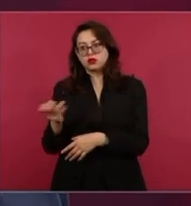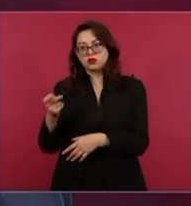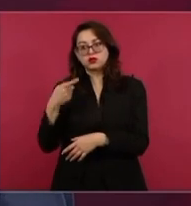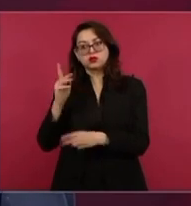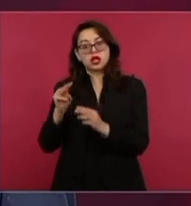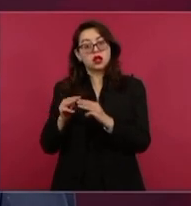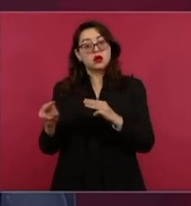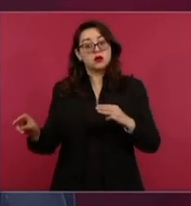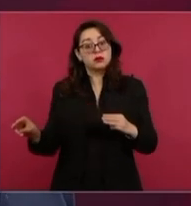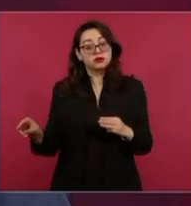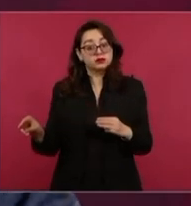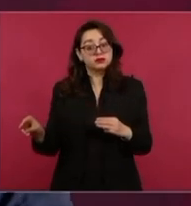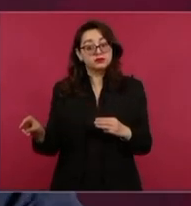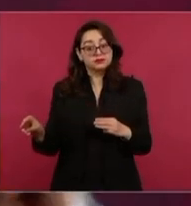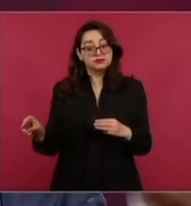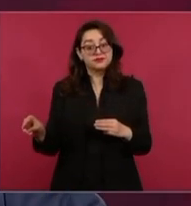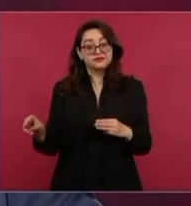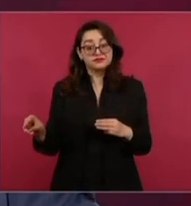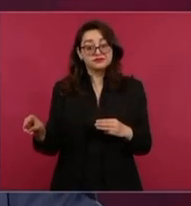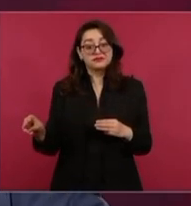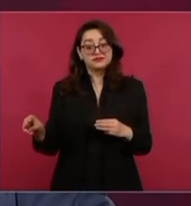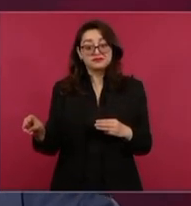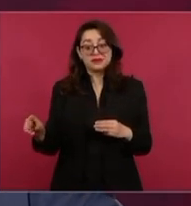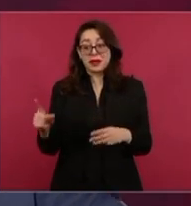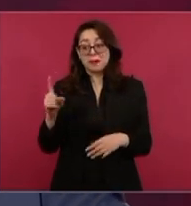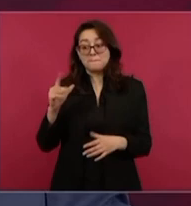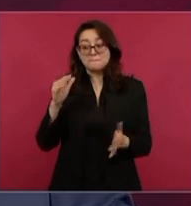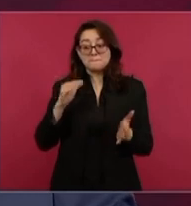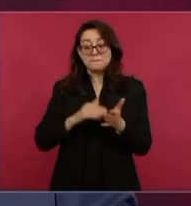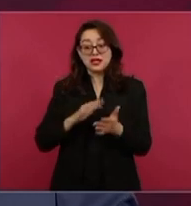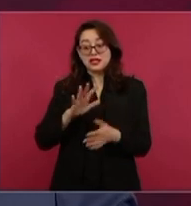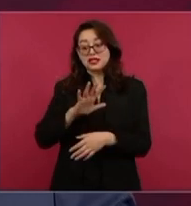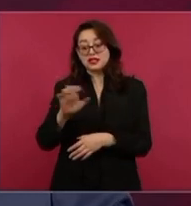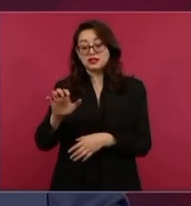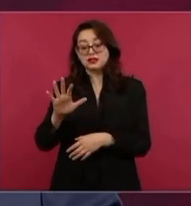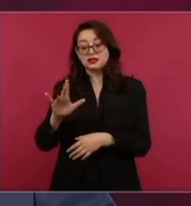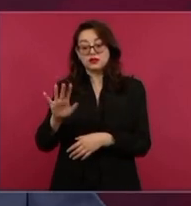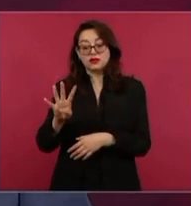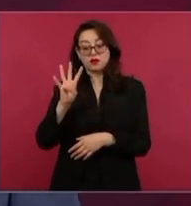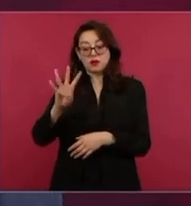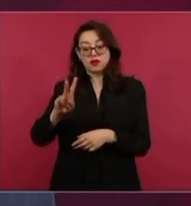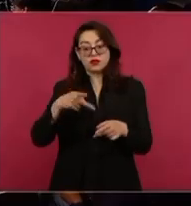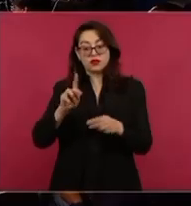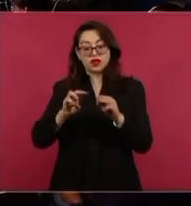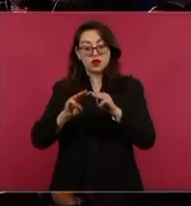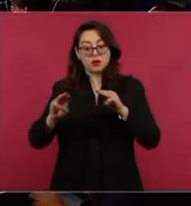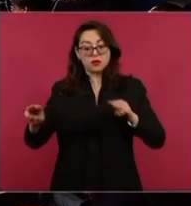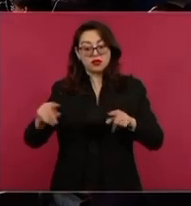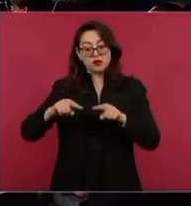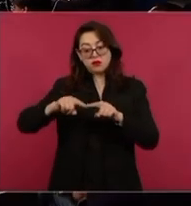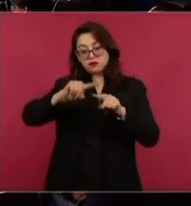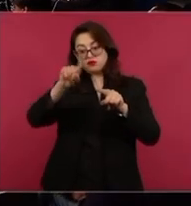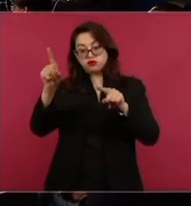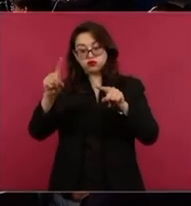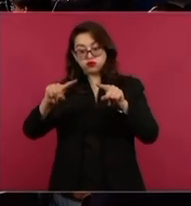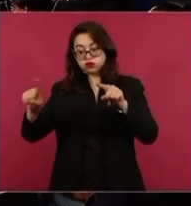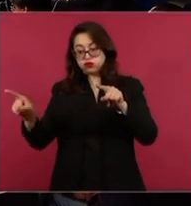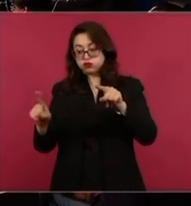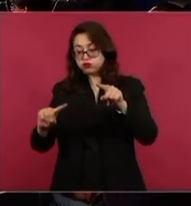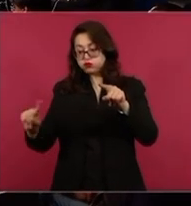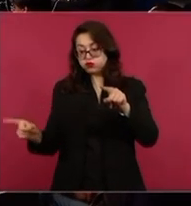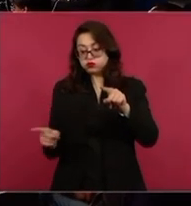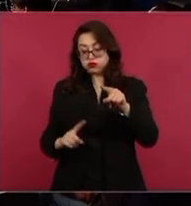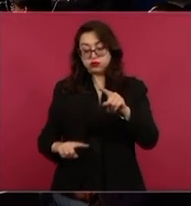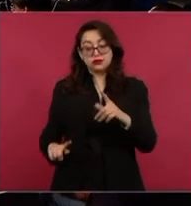vía y en distancia mil quinientos cincuenta y cuatro kilómetros y en costos